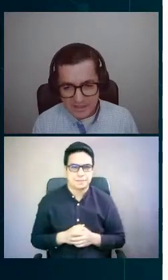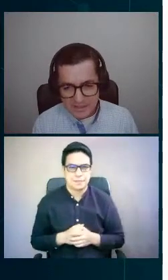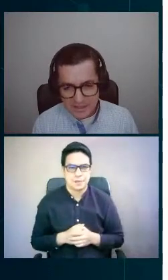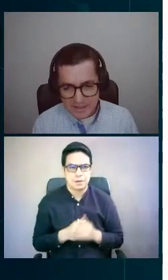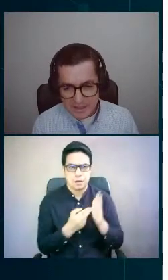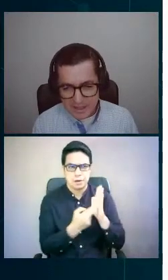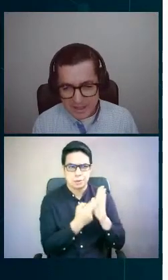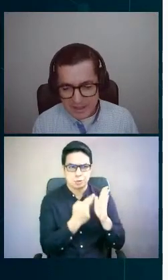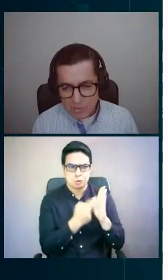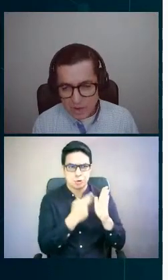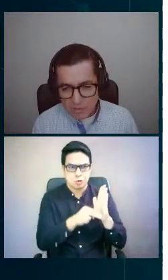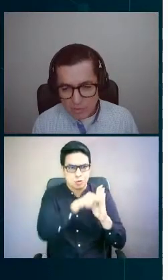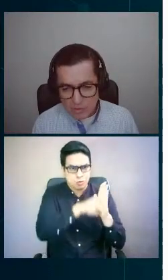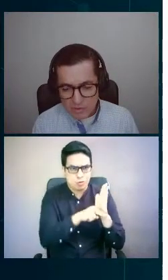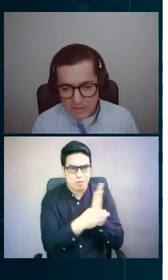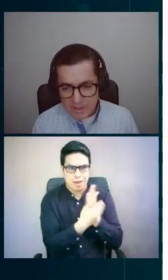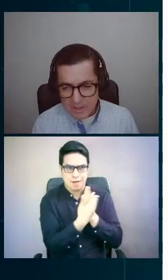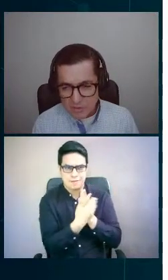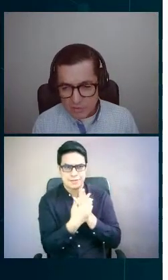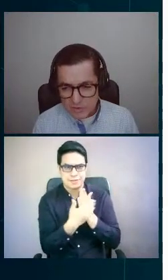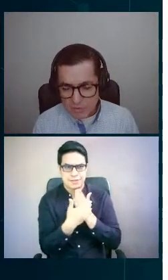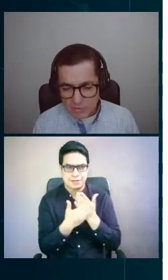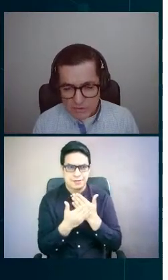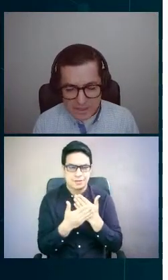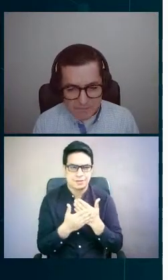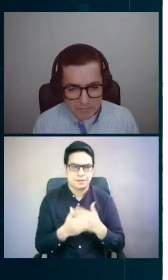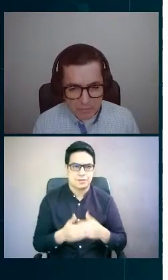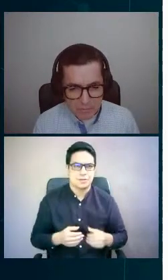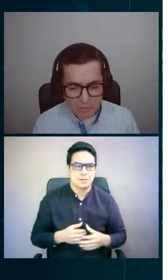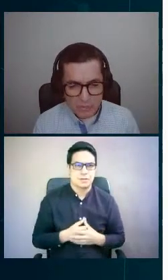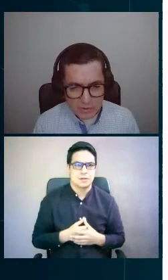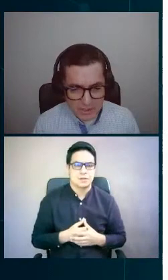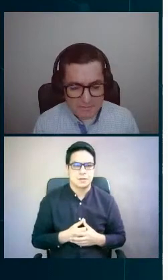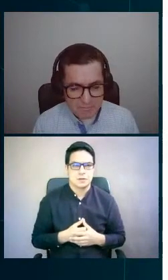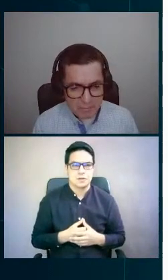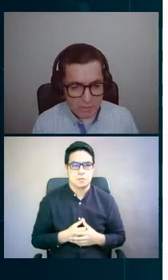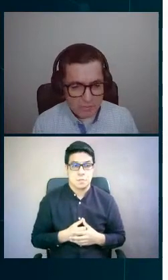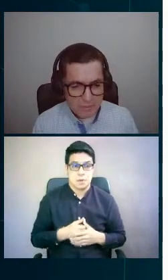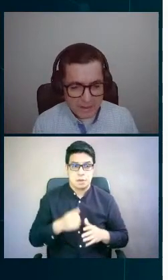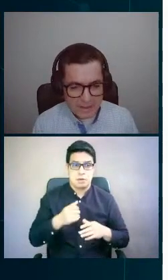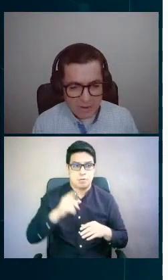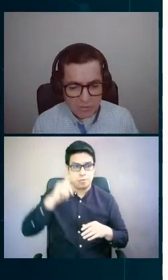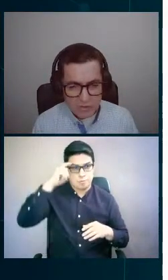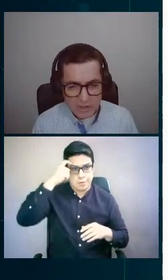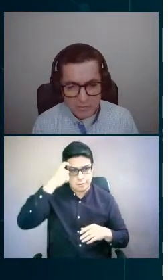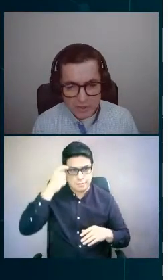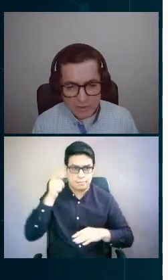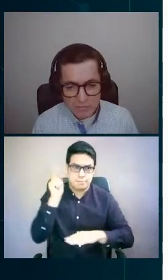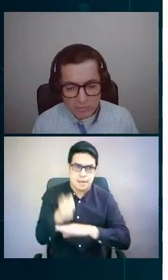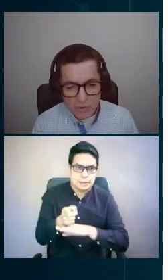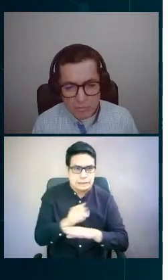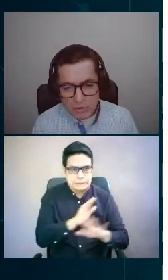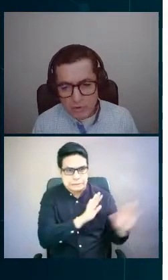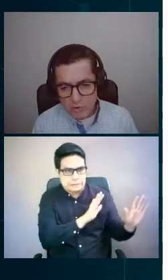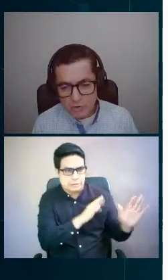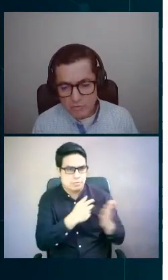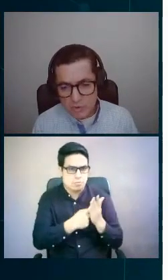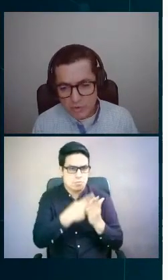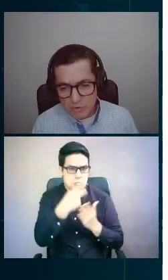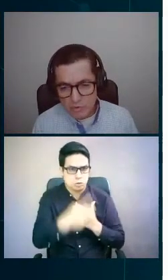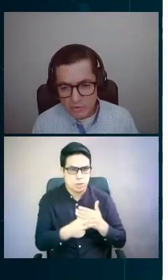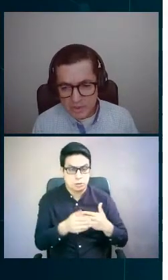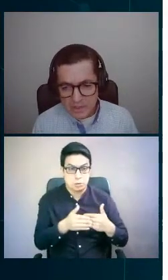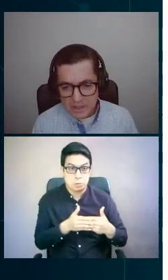el regulador nos da un tiempo, un tiempo para ejecución del proyecto muy, muy